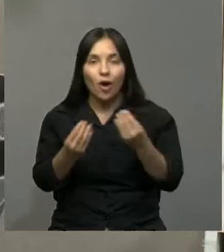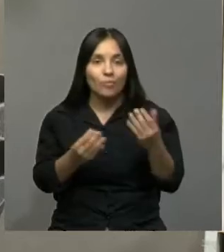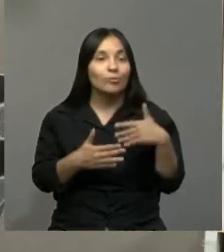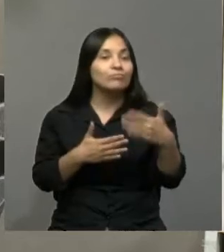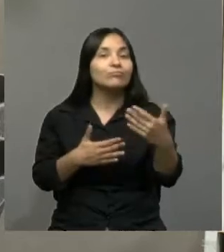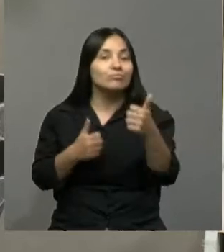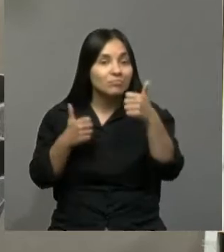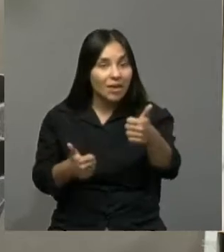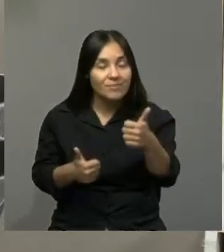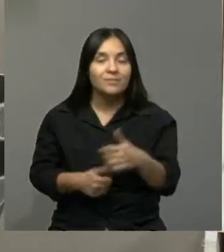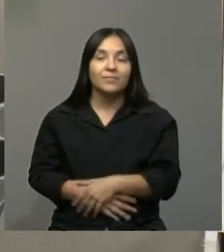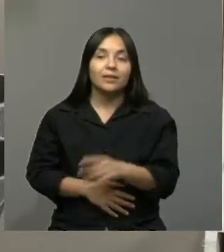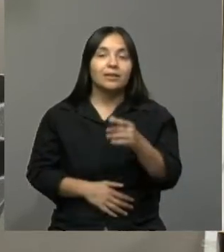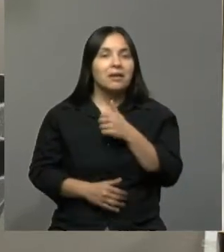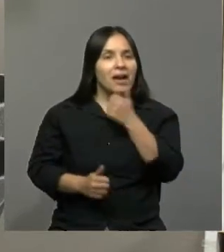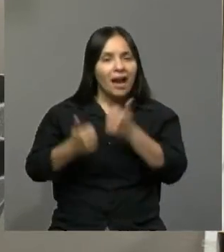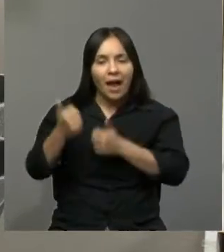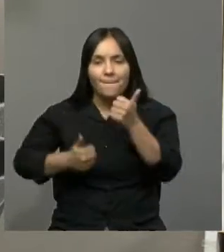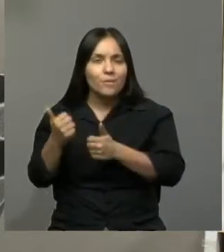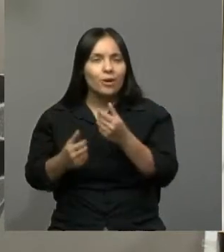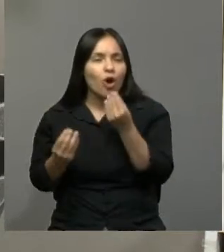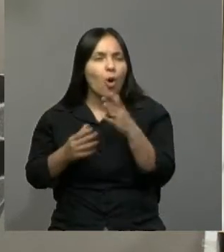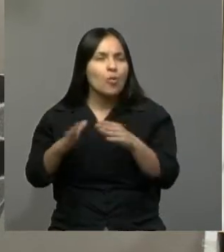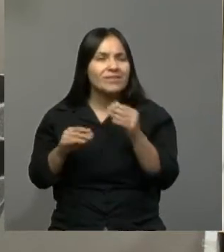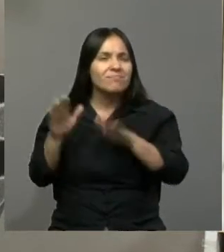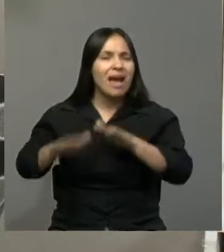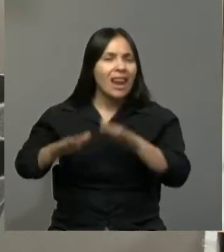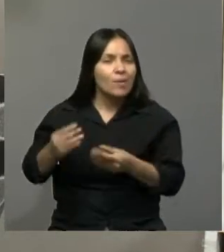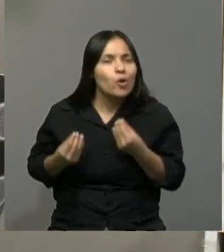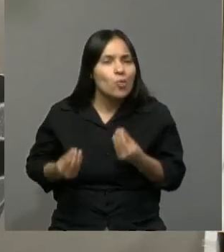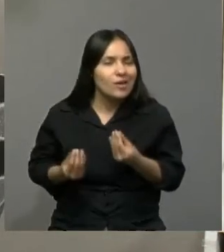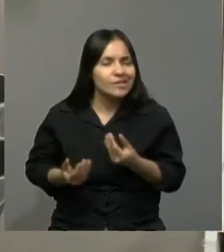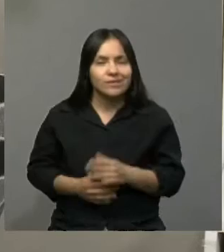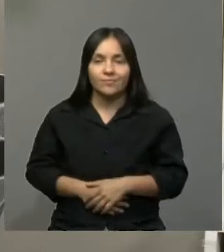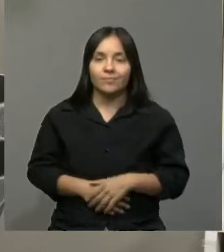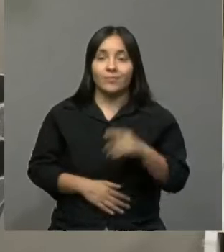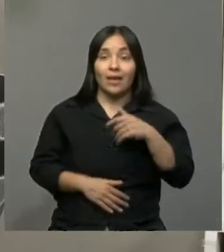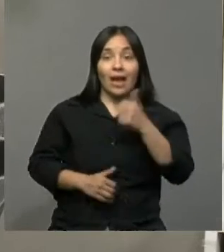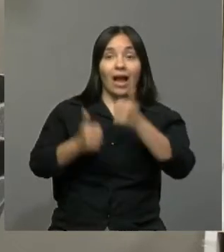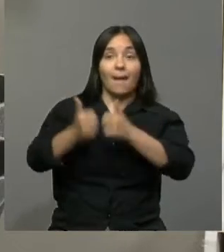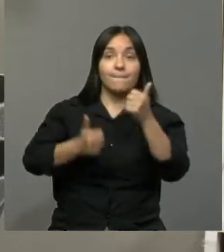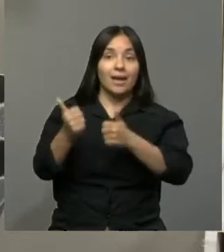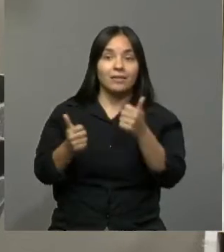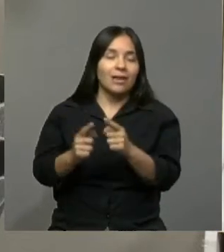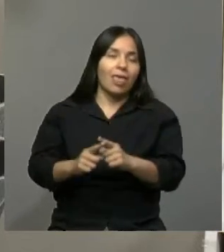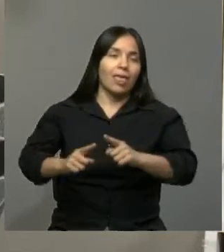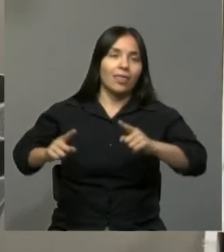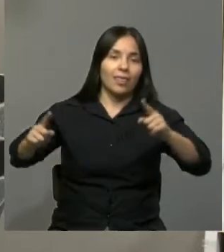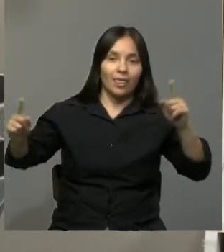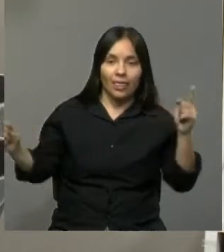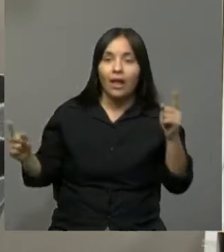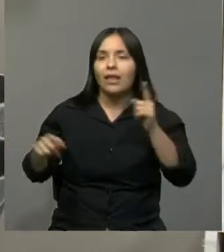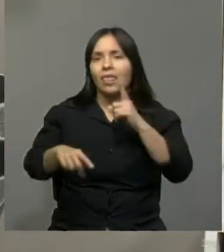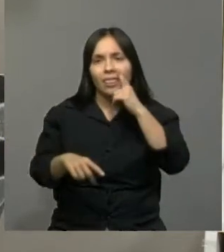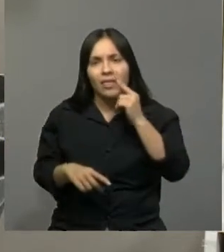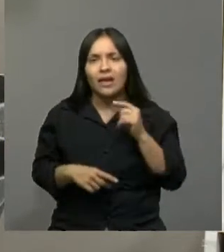¿Cómo es este campeonato de Malambo? Bueno, este campeonato es muy largo. Son muchos